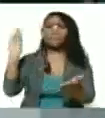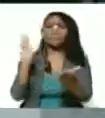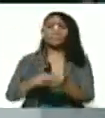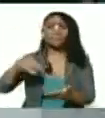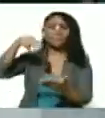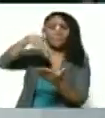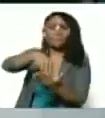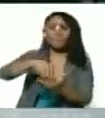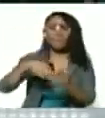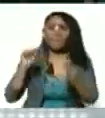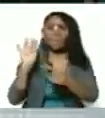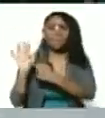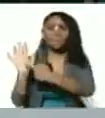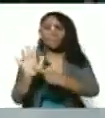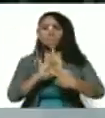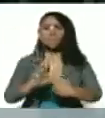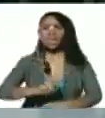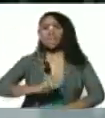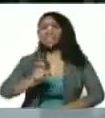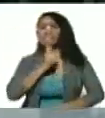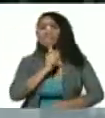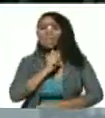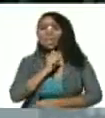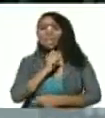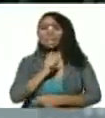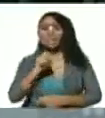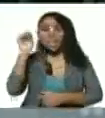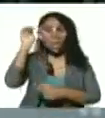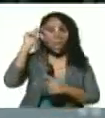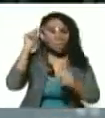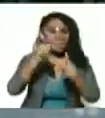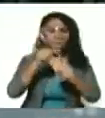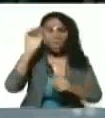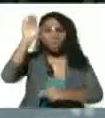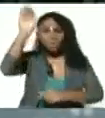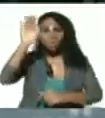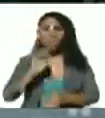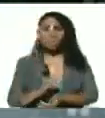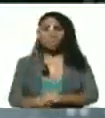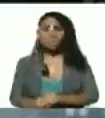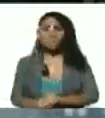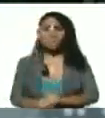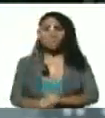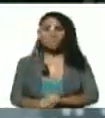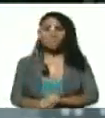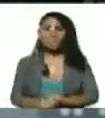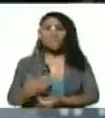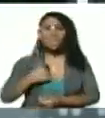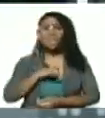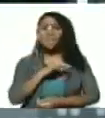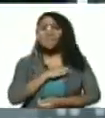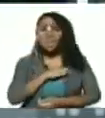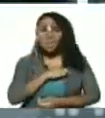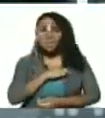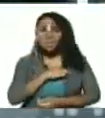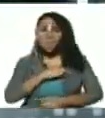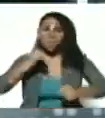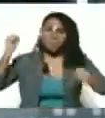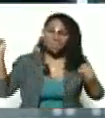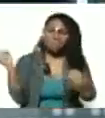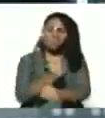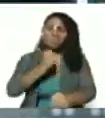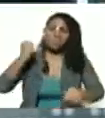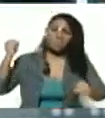Y nos planteamos los desafíos y los retos hacia el futuro. Y nosotros con nuestro trabajo